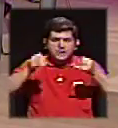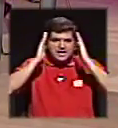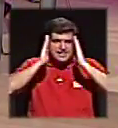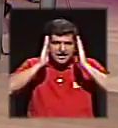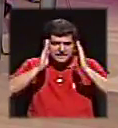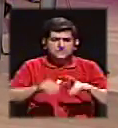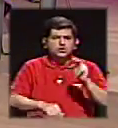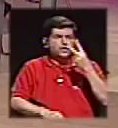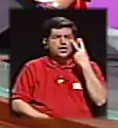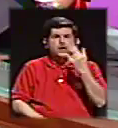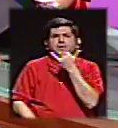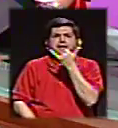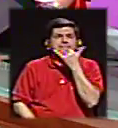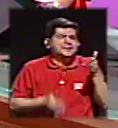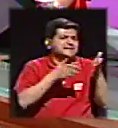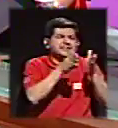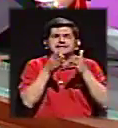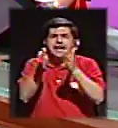cerciorarse de que eso está pasando.